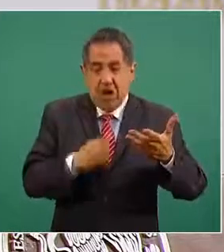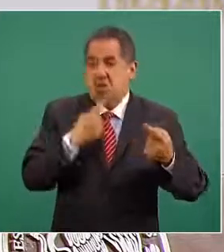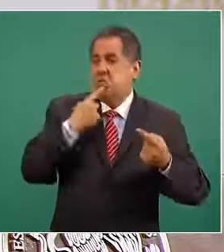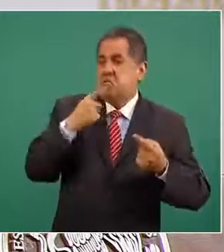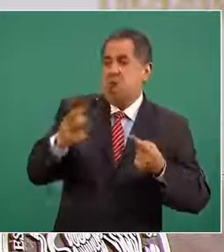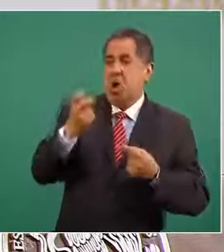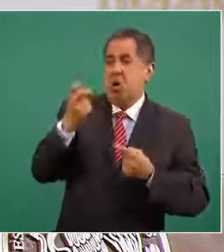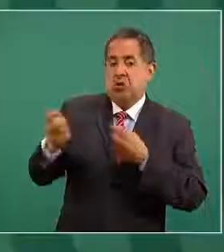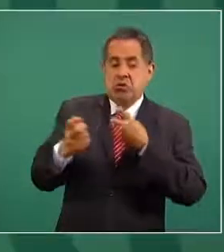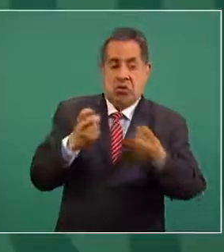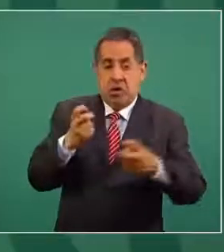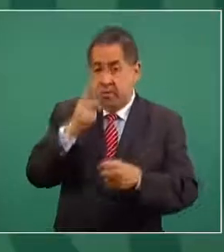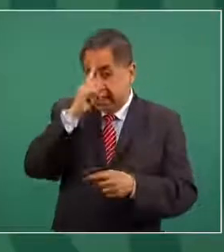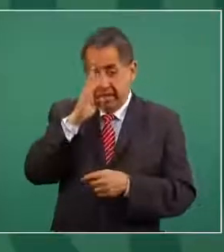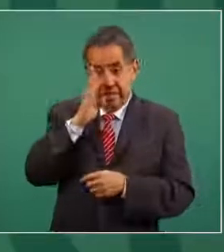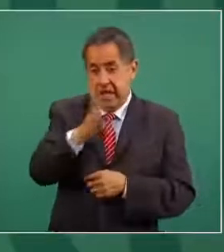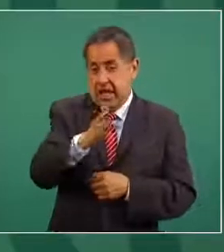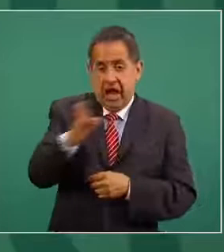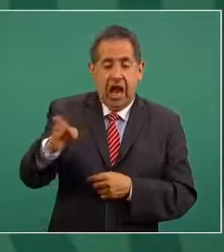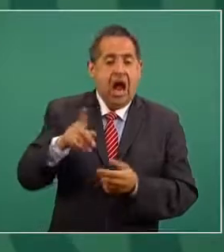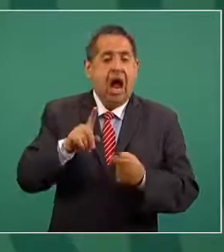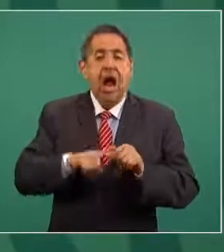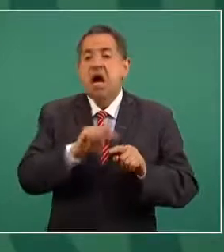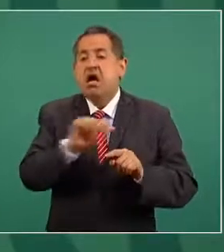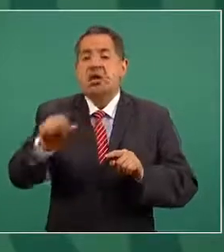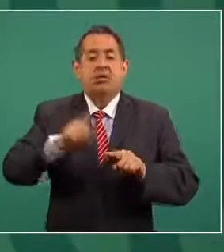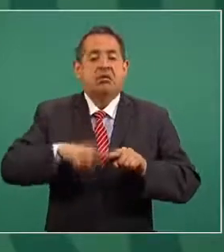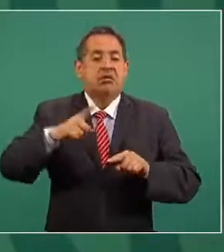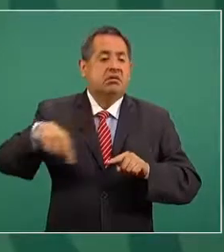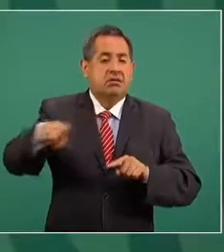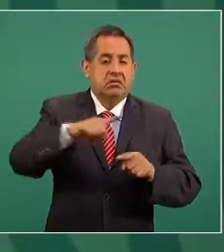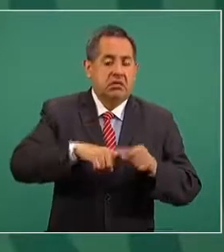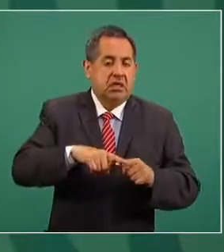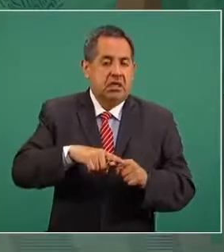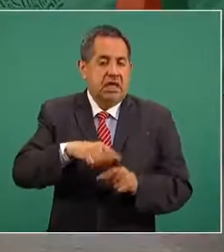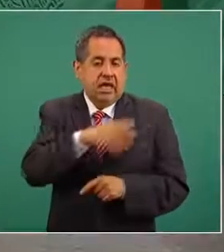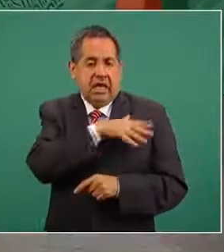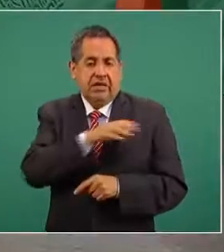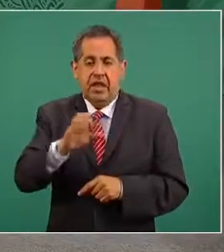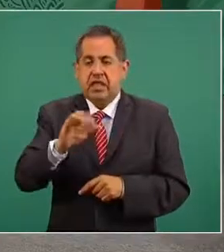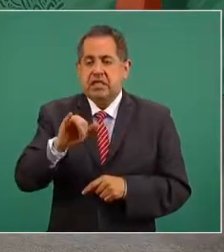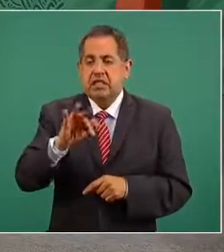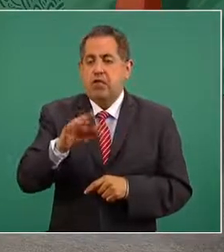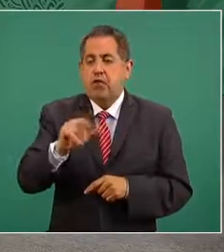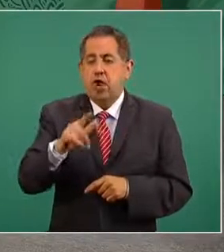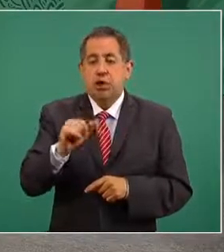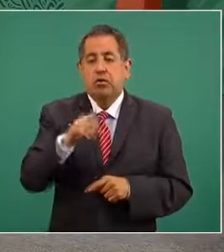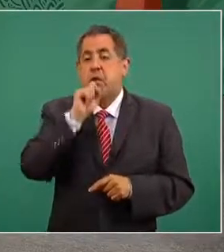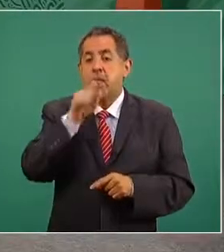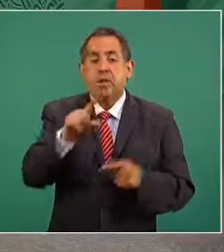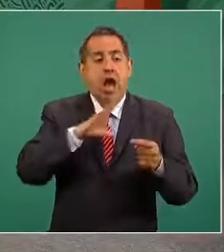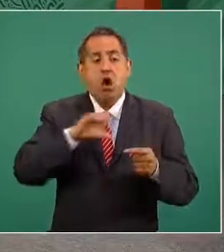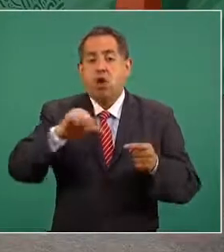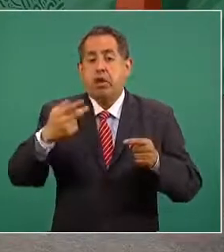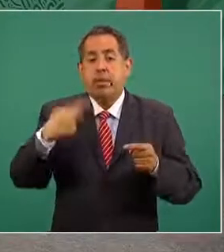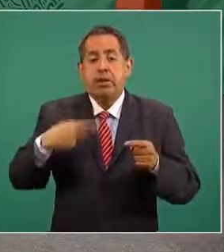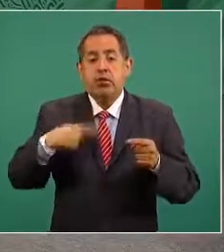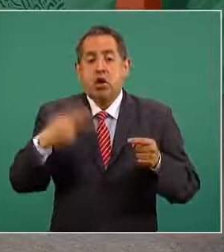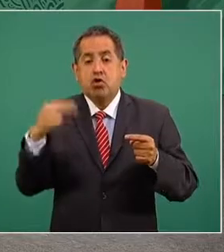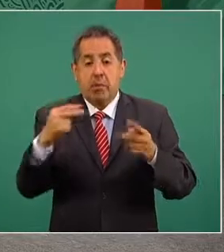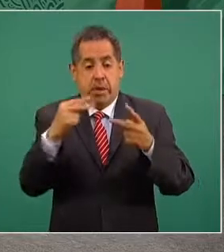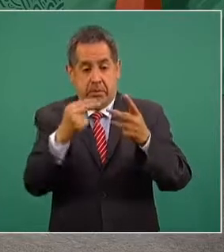de manera directa al general sin fuegos, pero también se mencionan a otras personas.